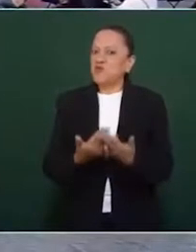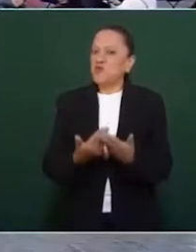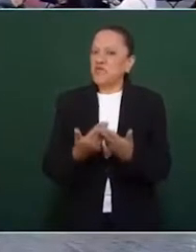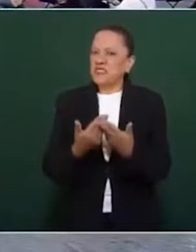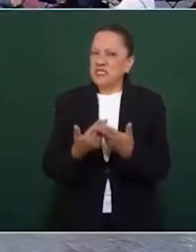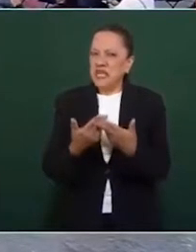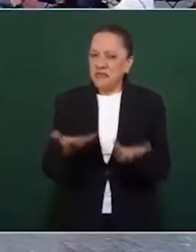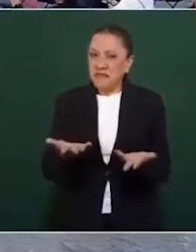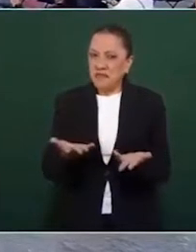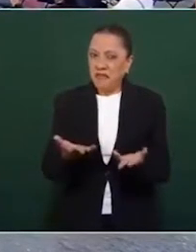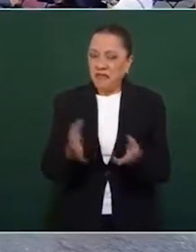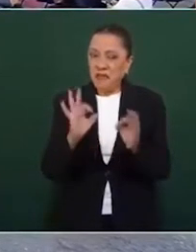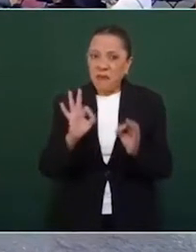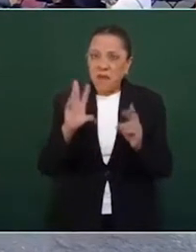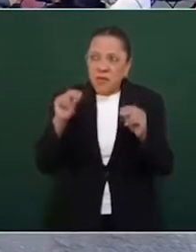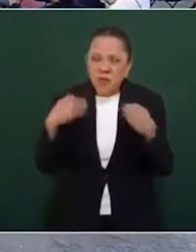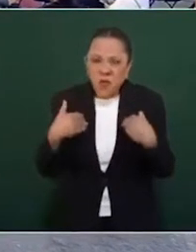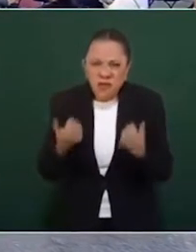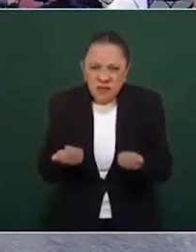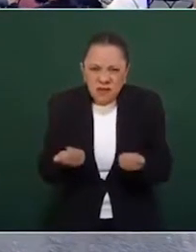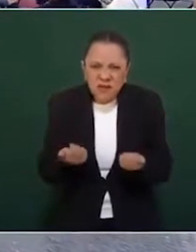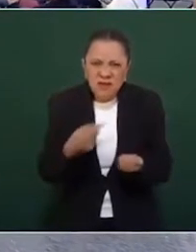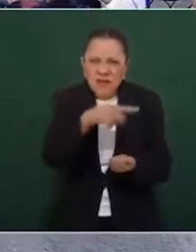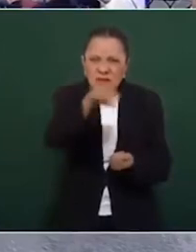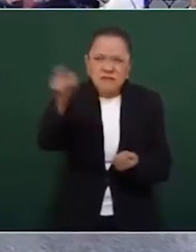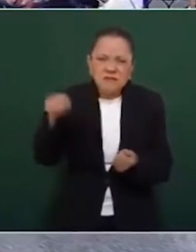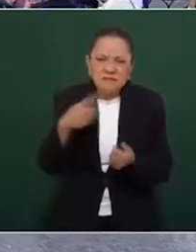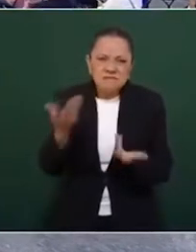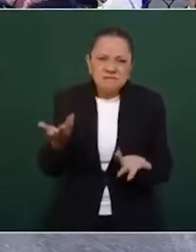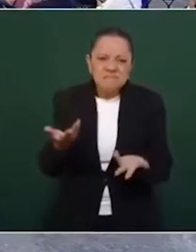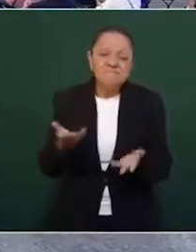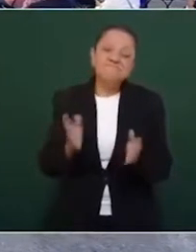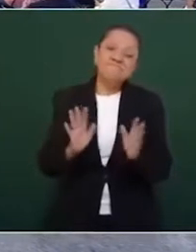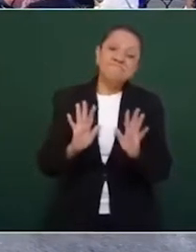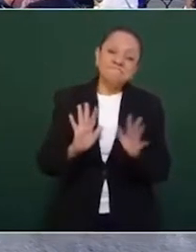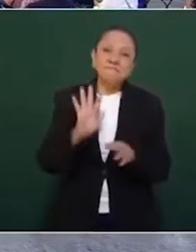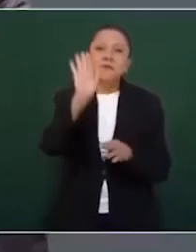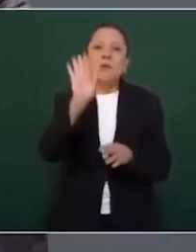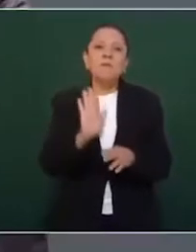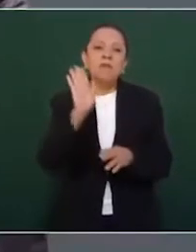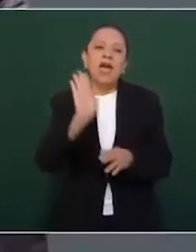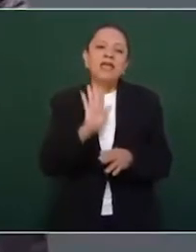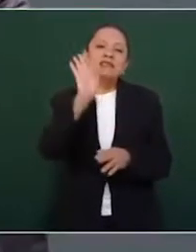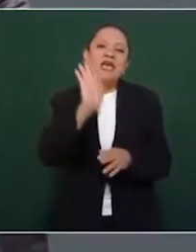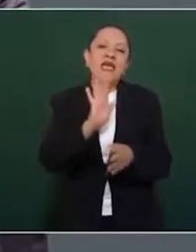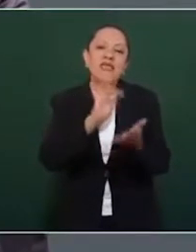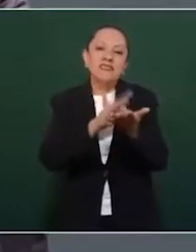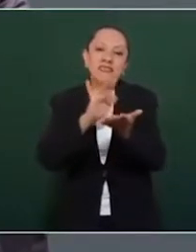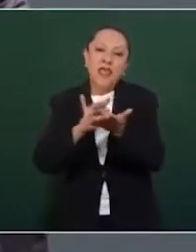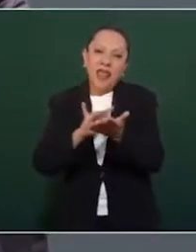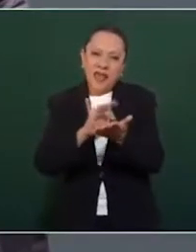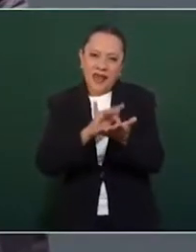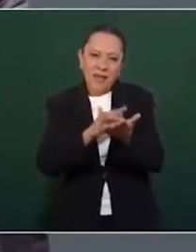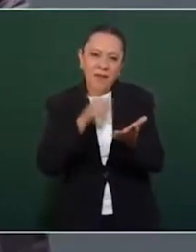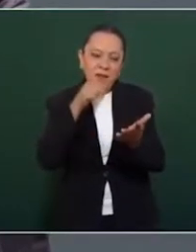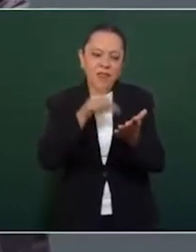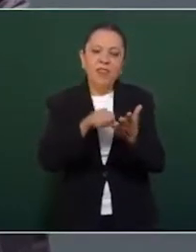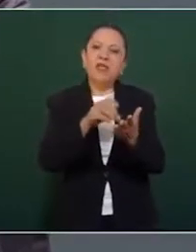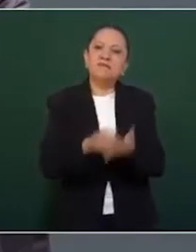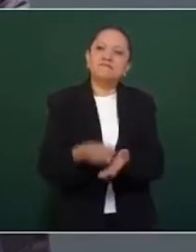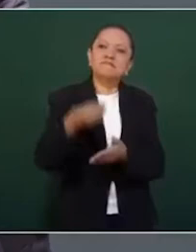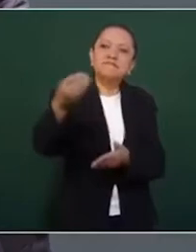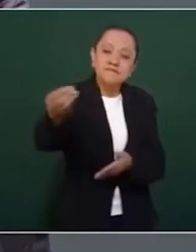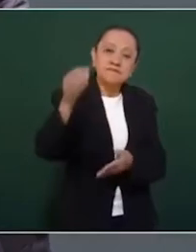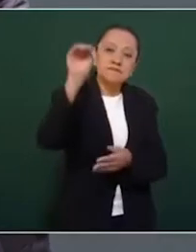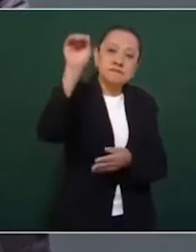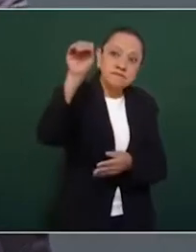hay que mandarles telegramas avisándoles